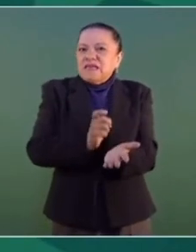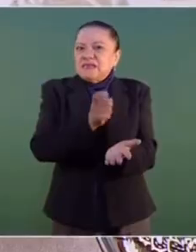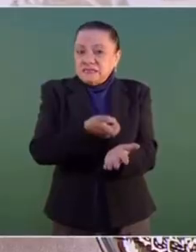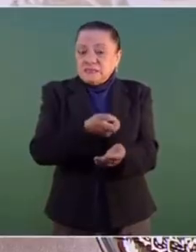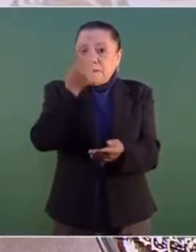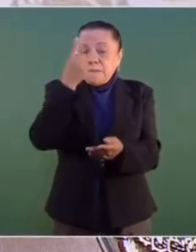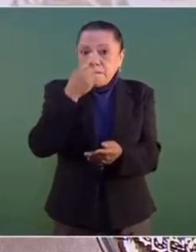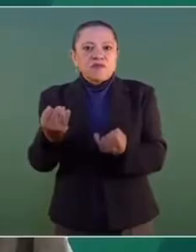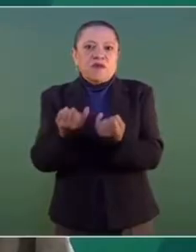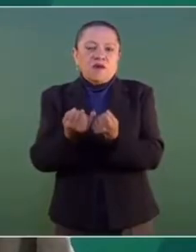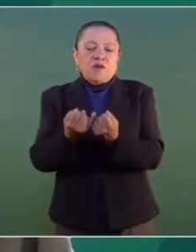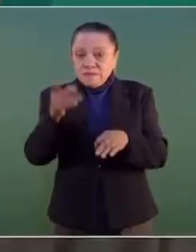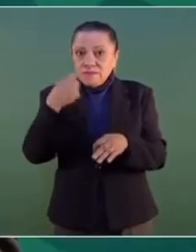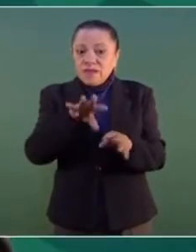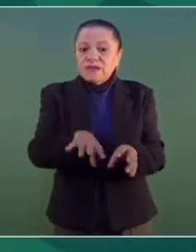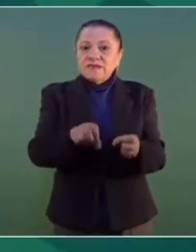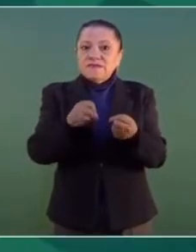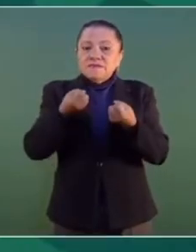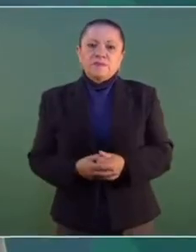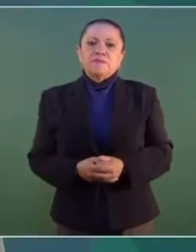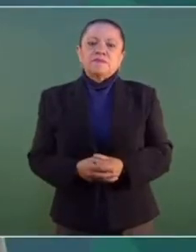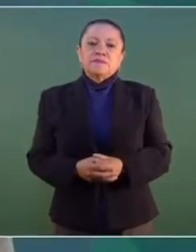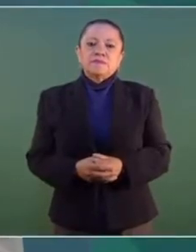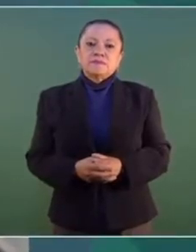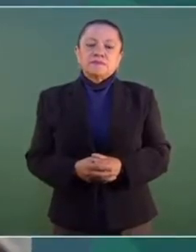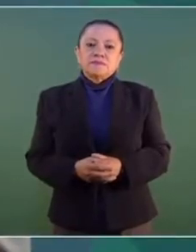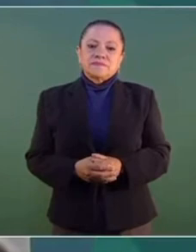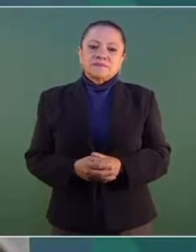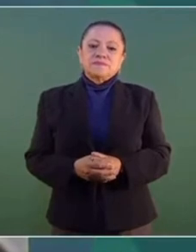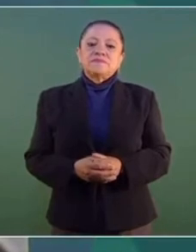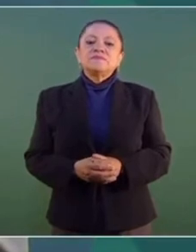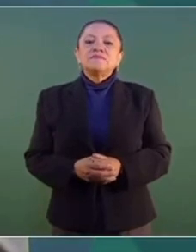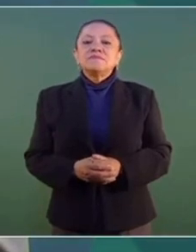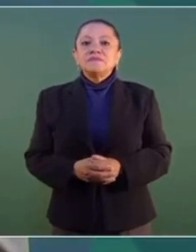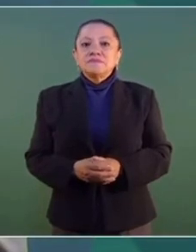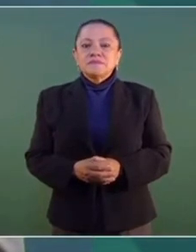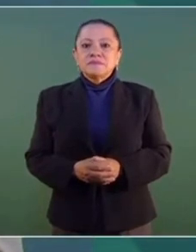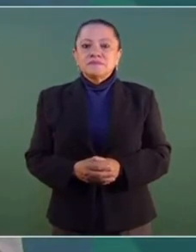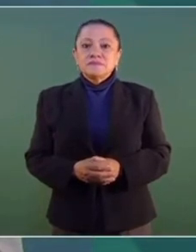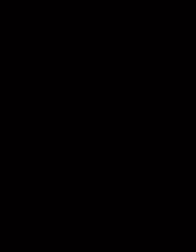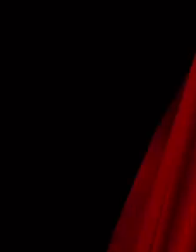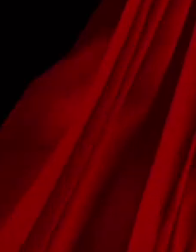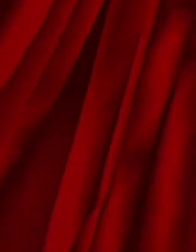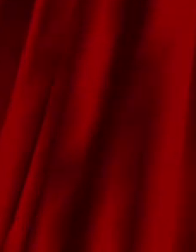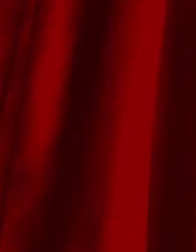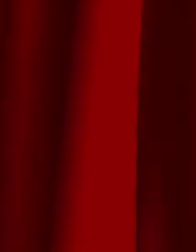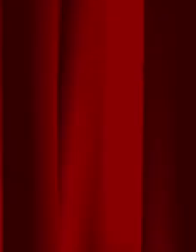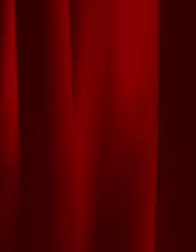para la explotación de litio sólo va a poder hacerlo la nación.